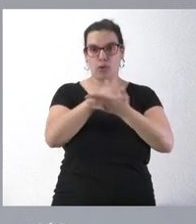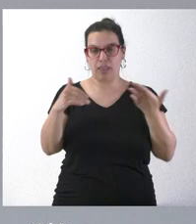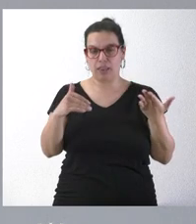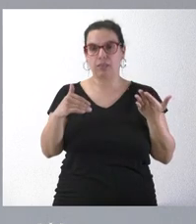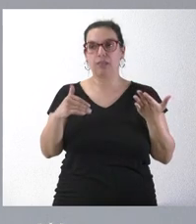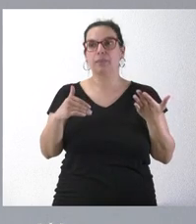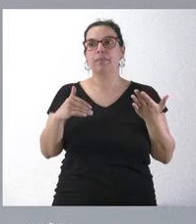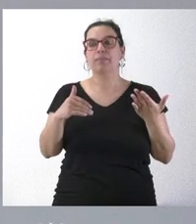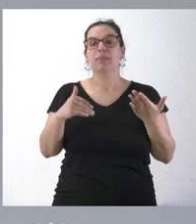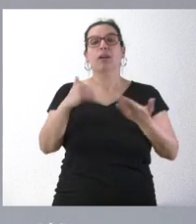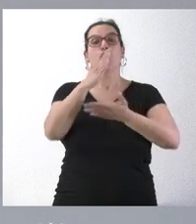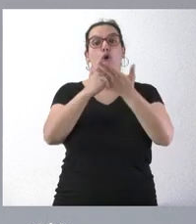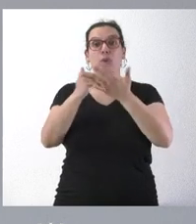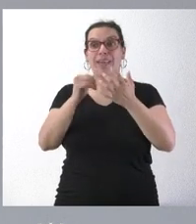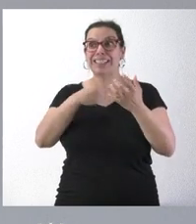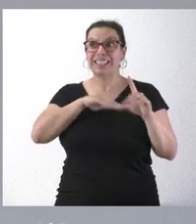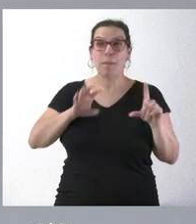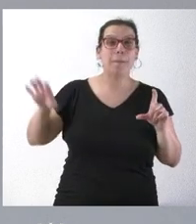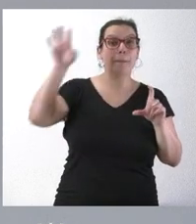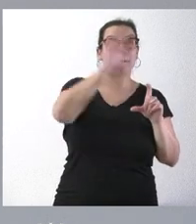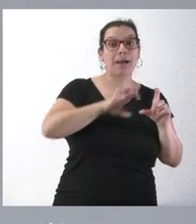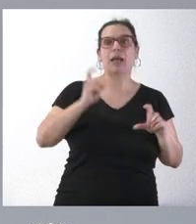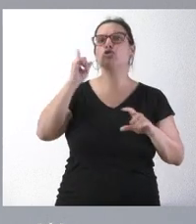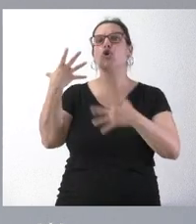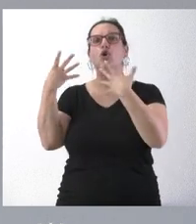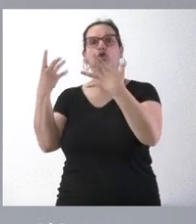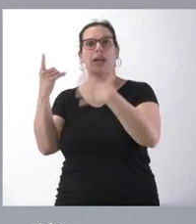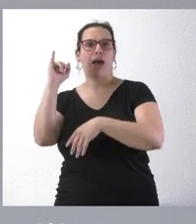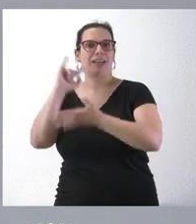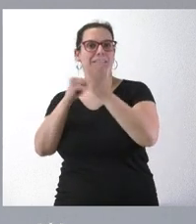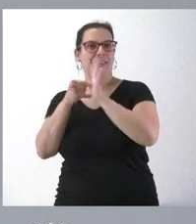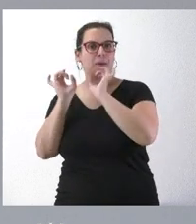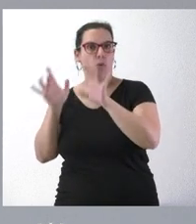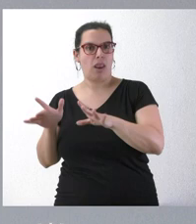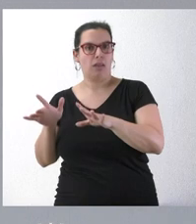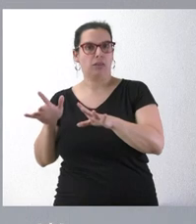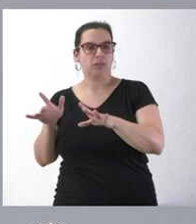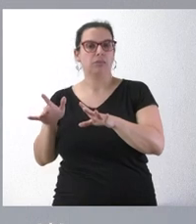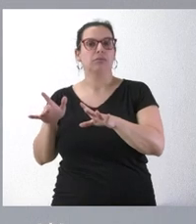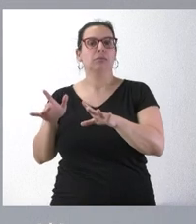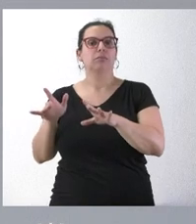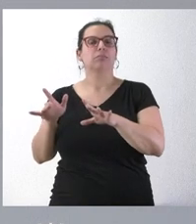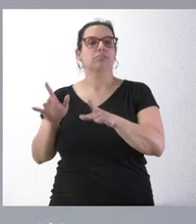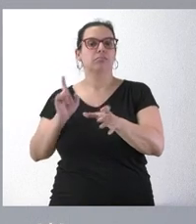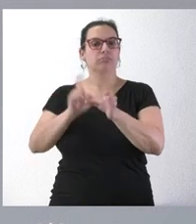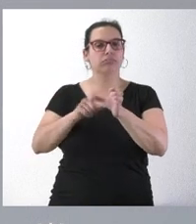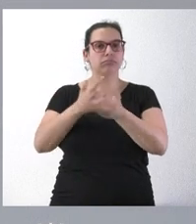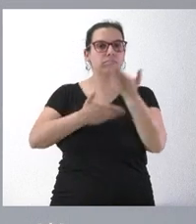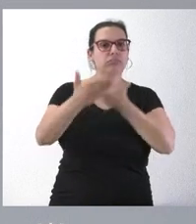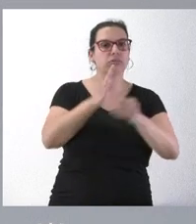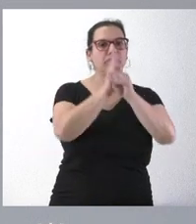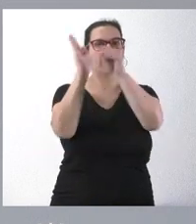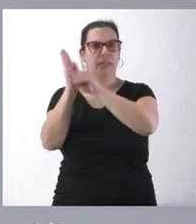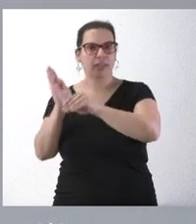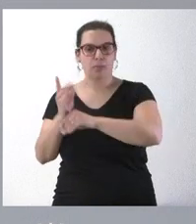Solo seis comunidades autónomas de todo el Estado español tienen implantado este sistema de financiación y participación en los ingresos